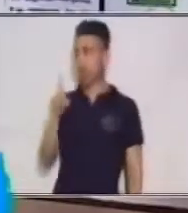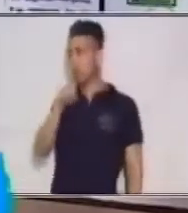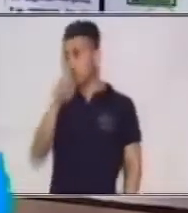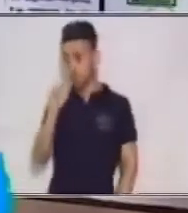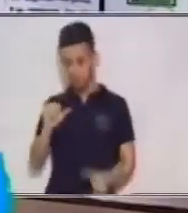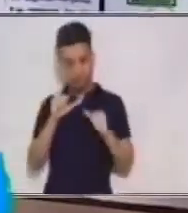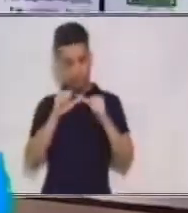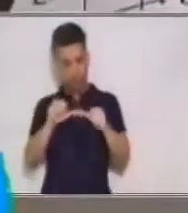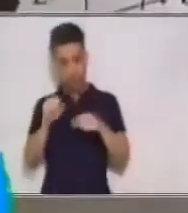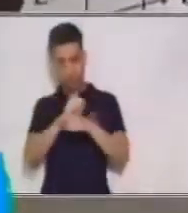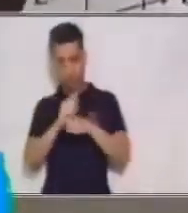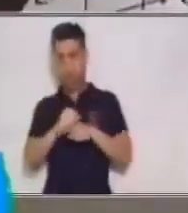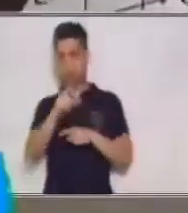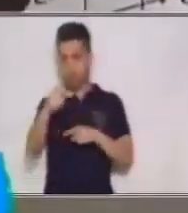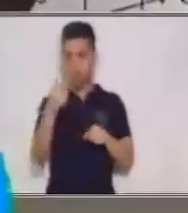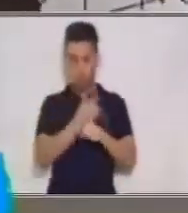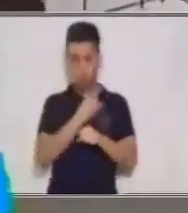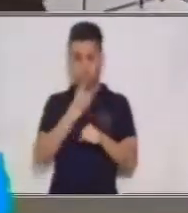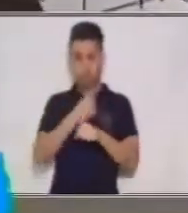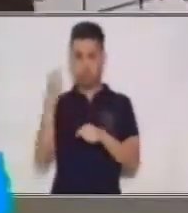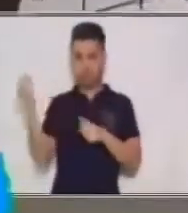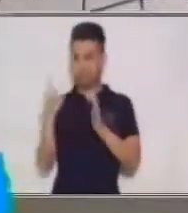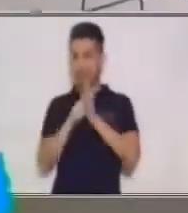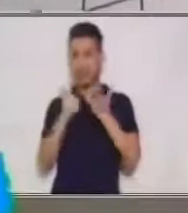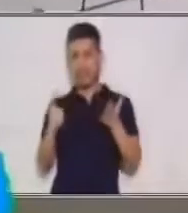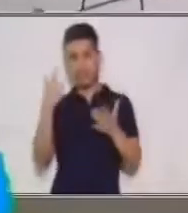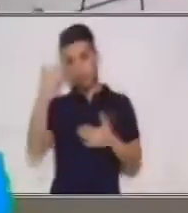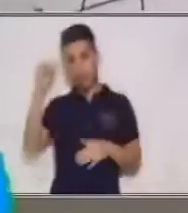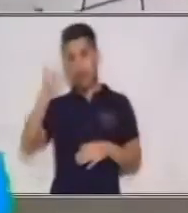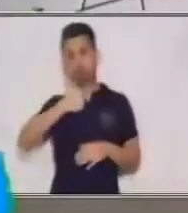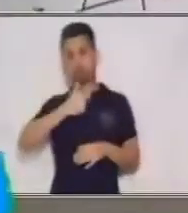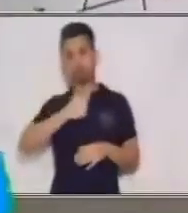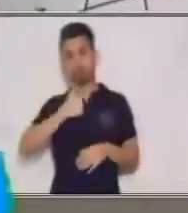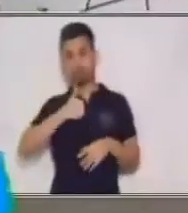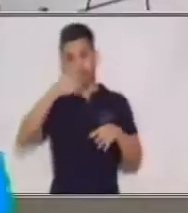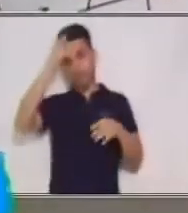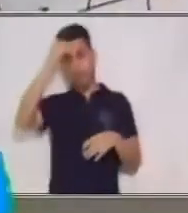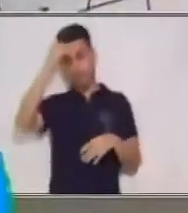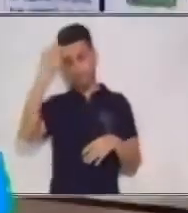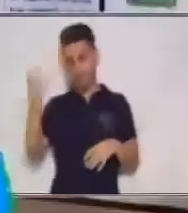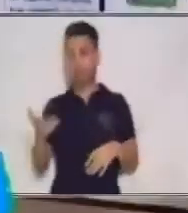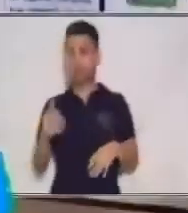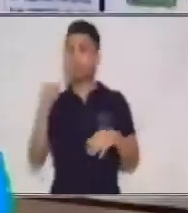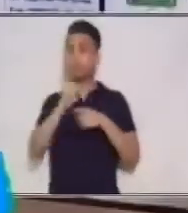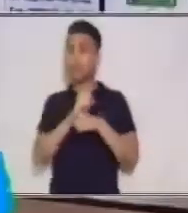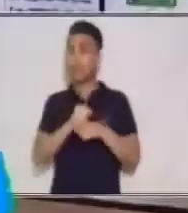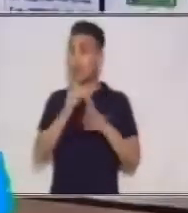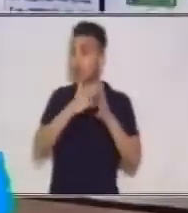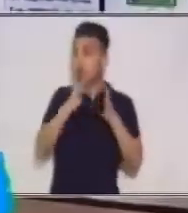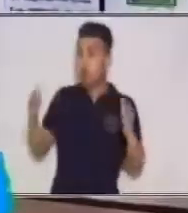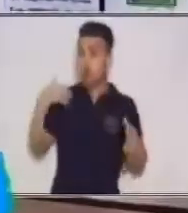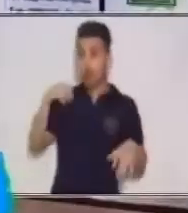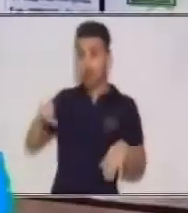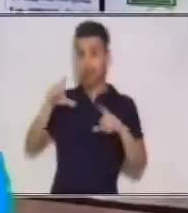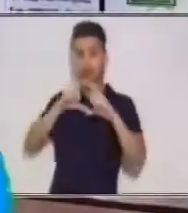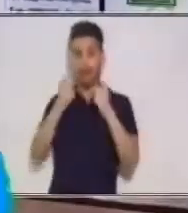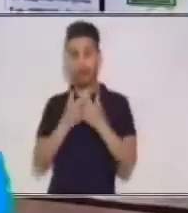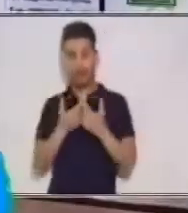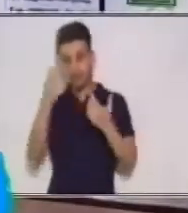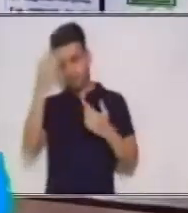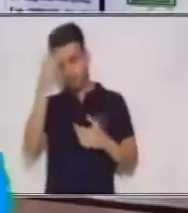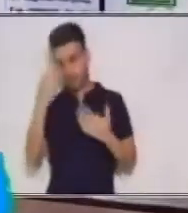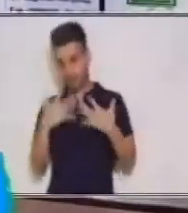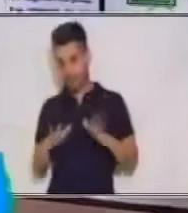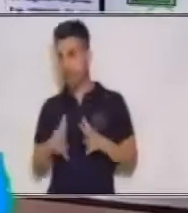usa tu guía de autoaprendizaje para practicar lo que hemos estado aprendiendo hoy.